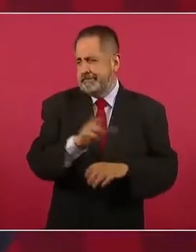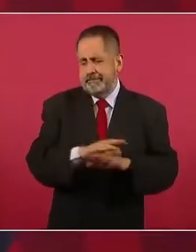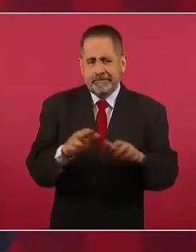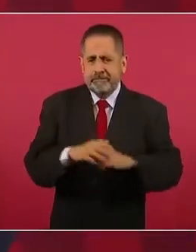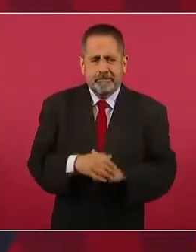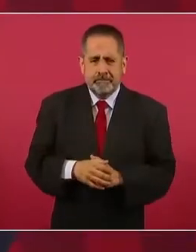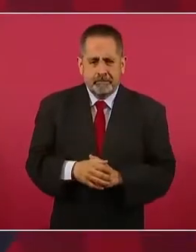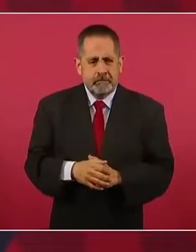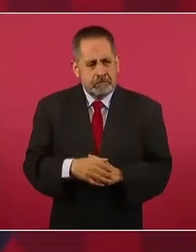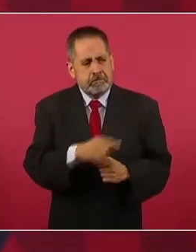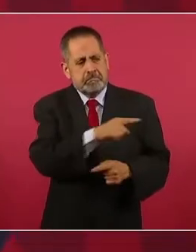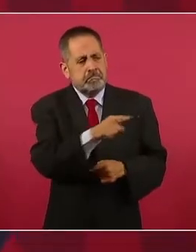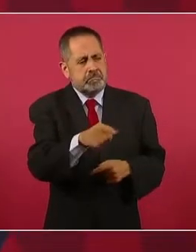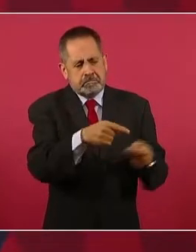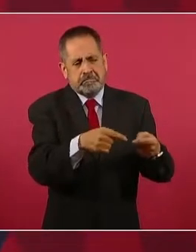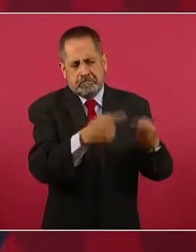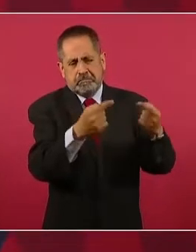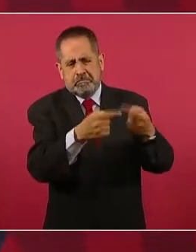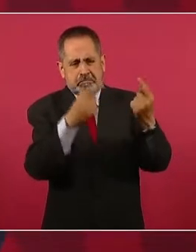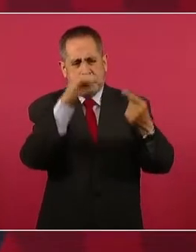no hubieron diferencias.